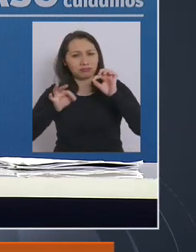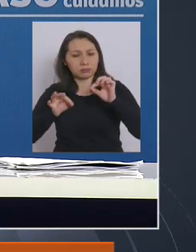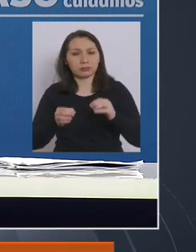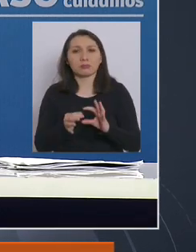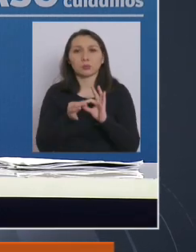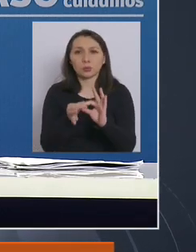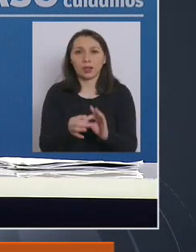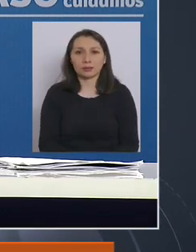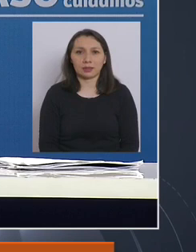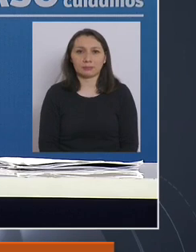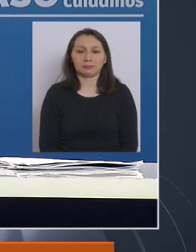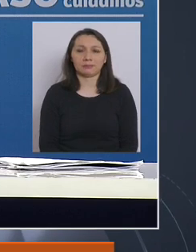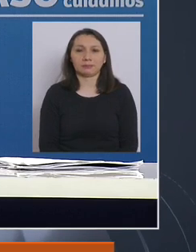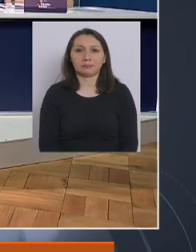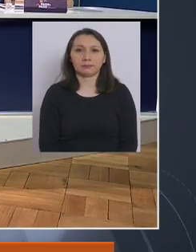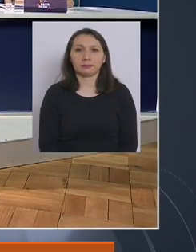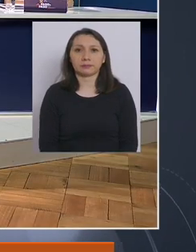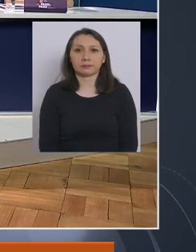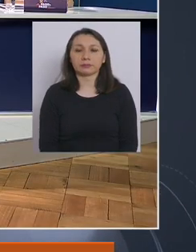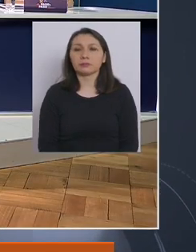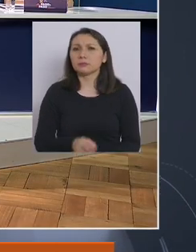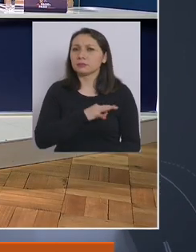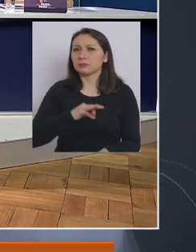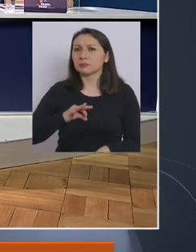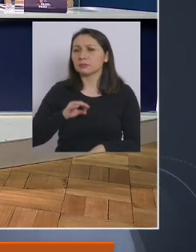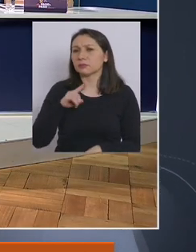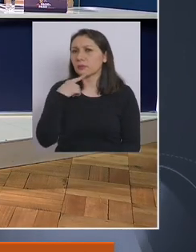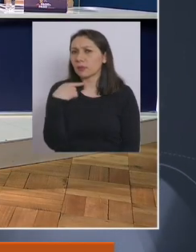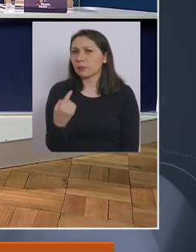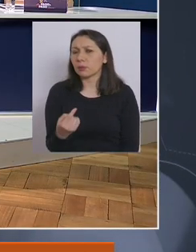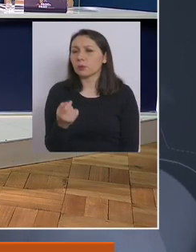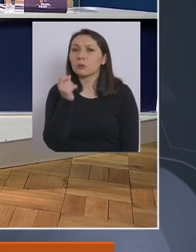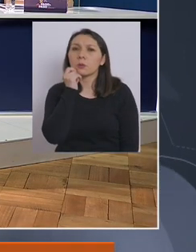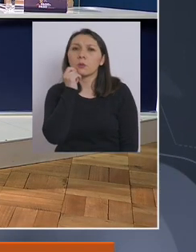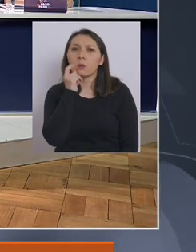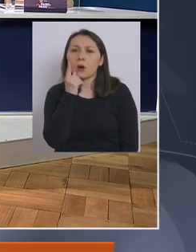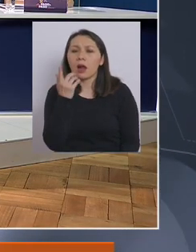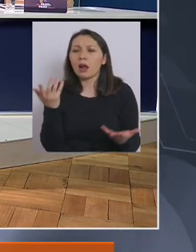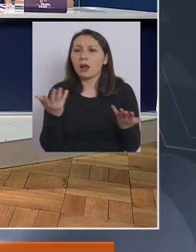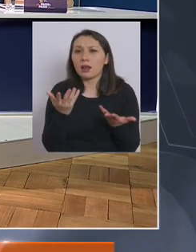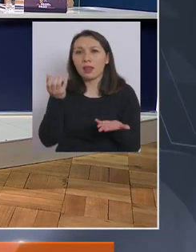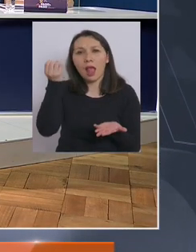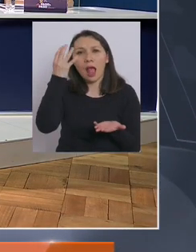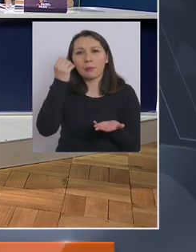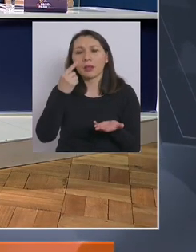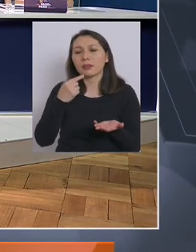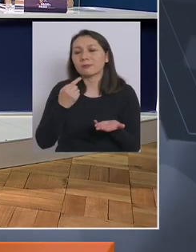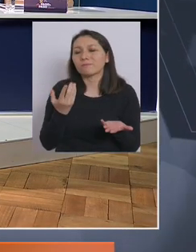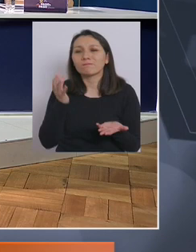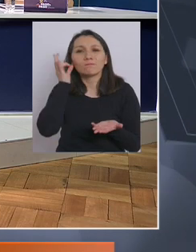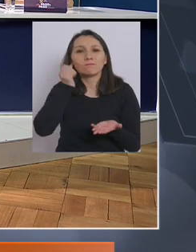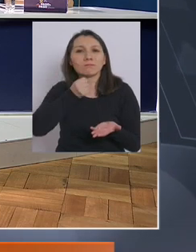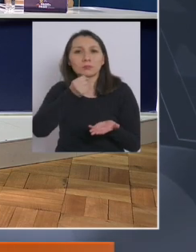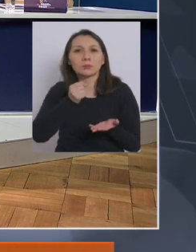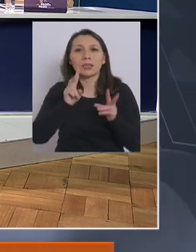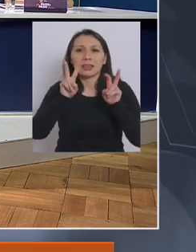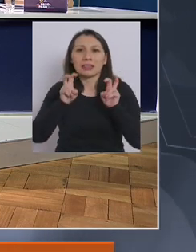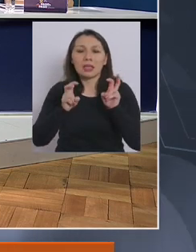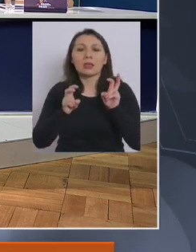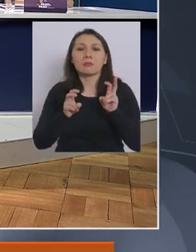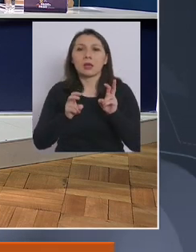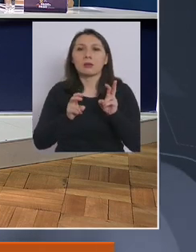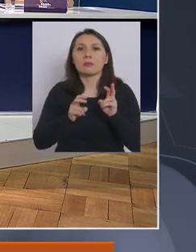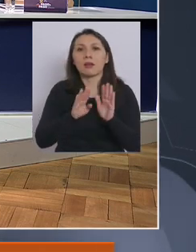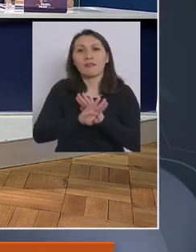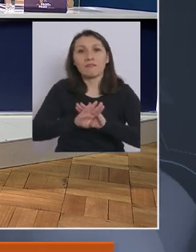Muchas gracias. Ministro, preguntarle cuál es el aprendizaje que se puede sacar tras el paso de